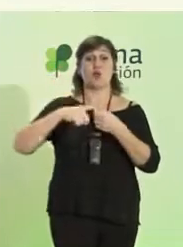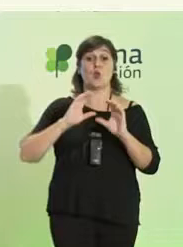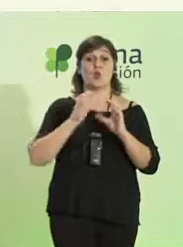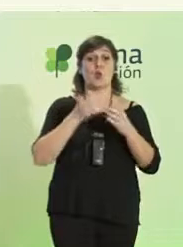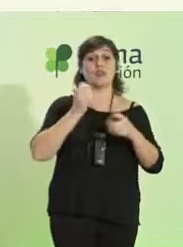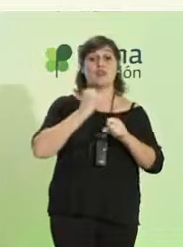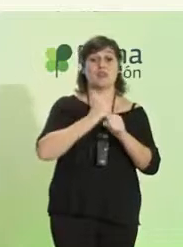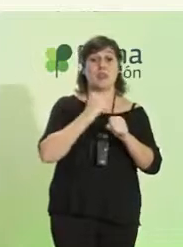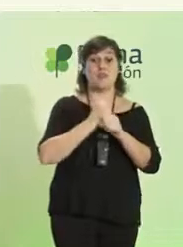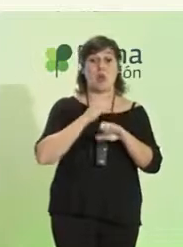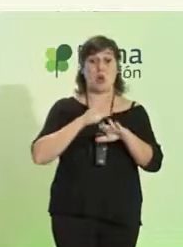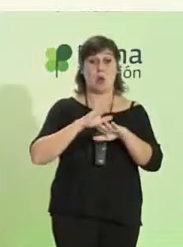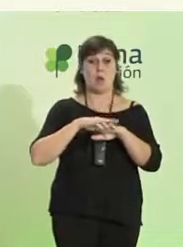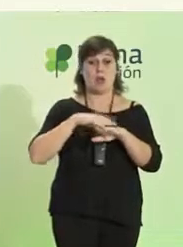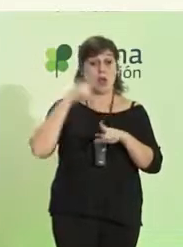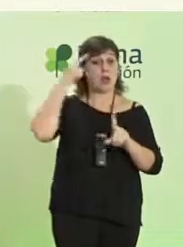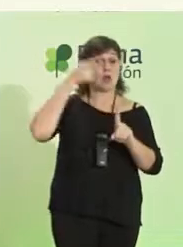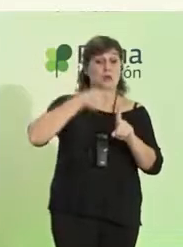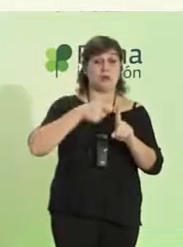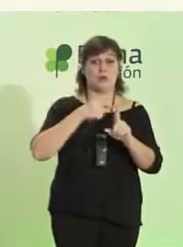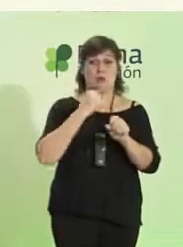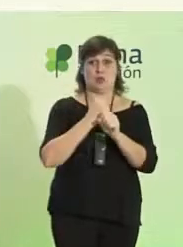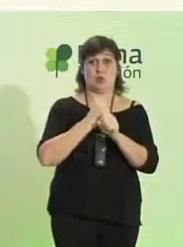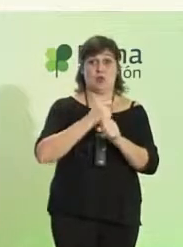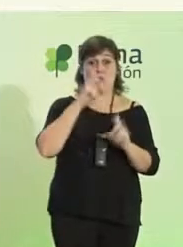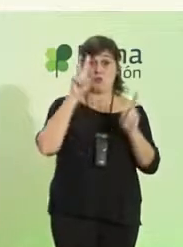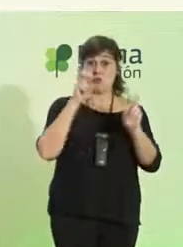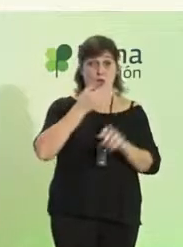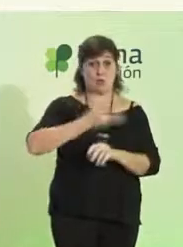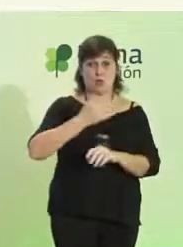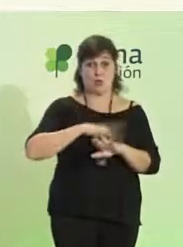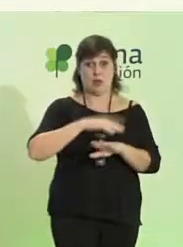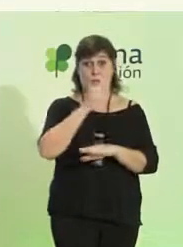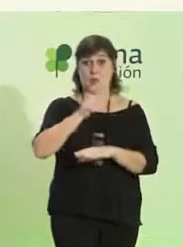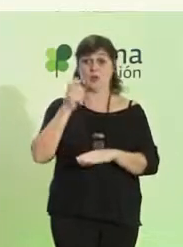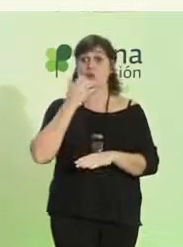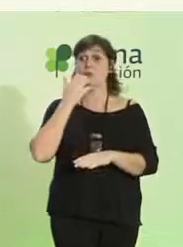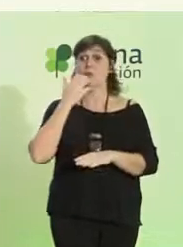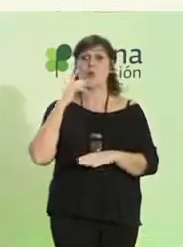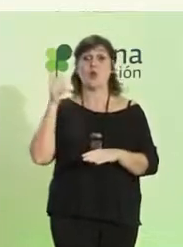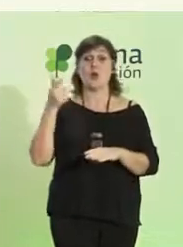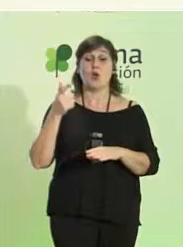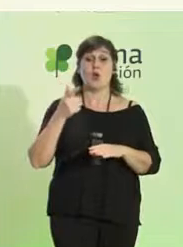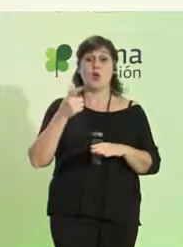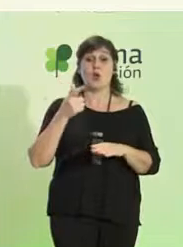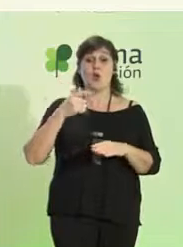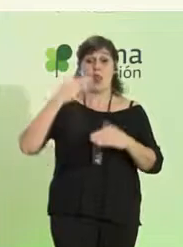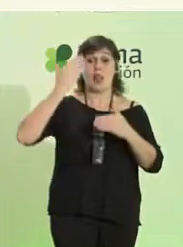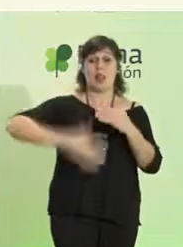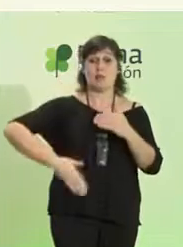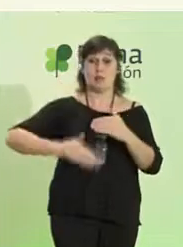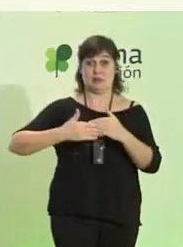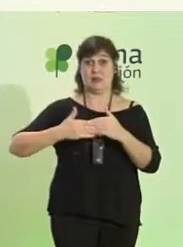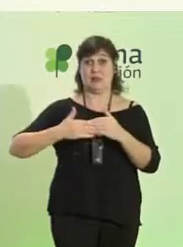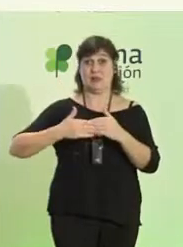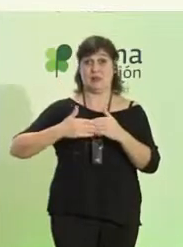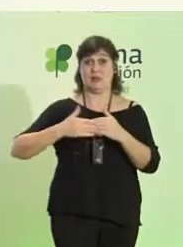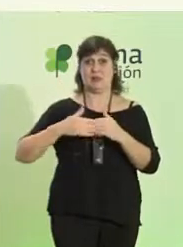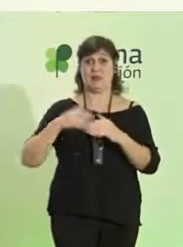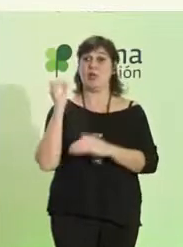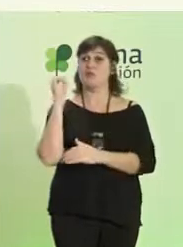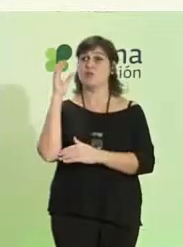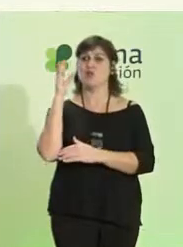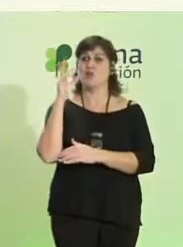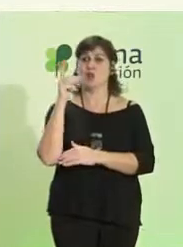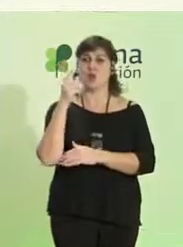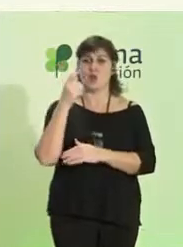que trabajan sobre temas muy importantes para las personas, como, por ejemplo, la eliminación de las restricciones. Esta exposición